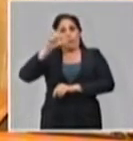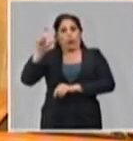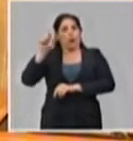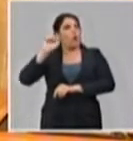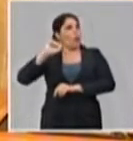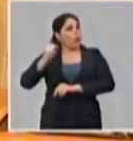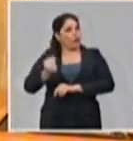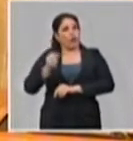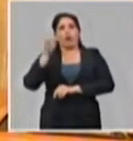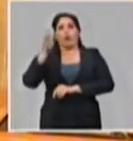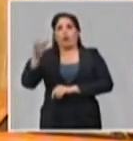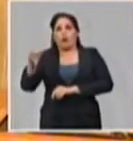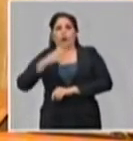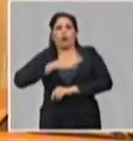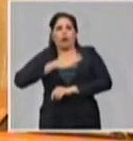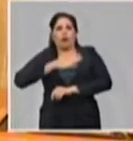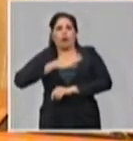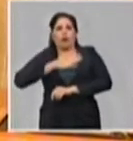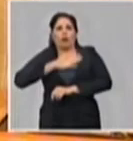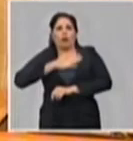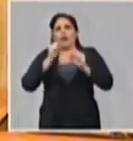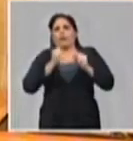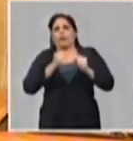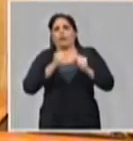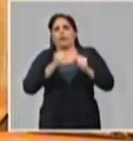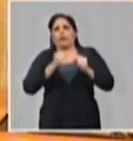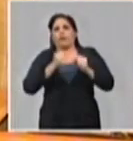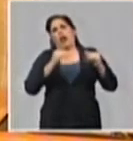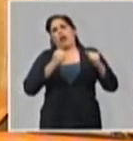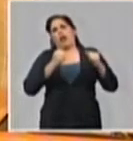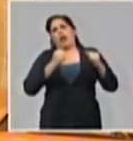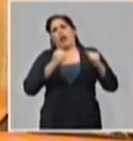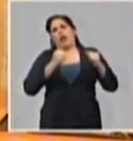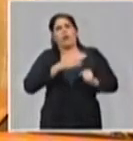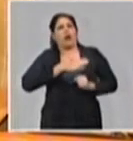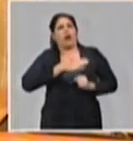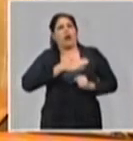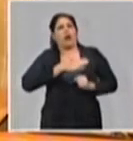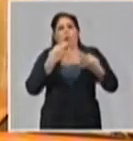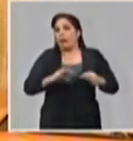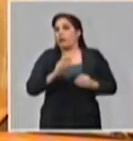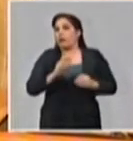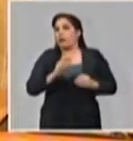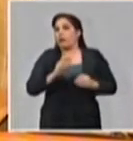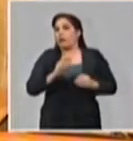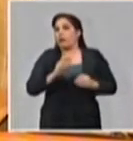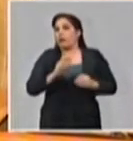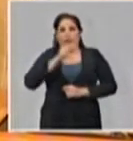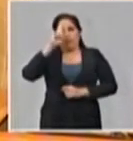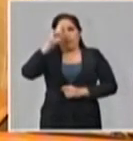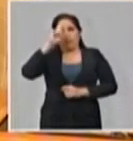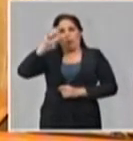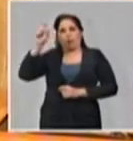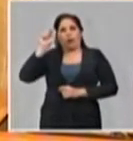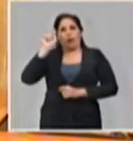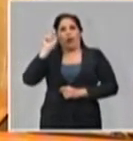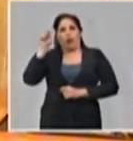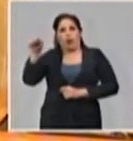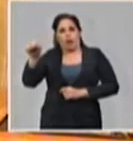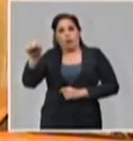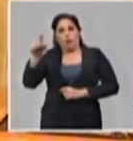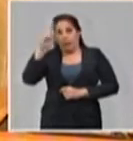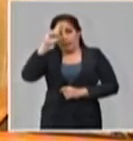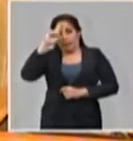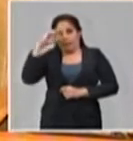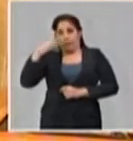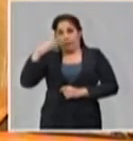salud de manera inmediata. Las personas no deben confiarse de que es un catarro más. Los médicos son los que pueden dar la orientación